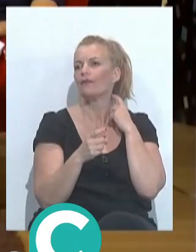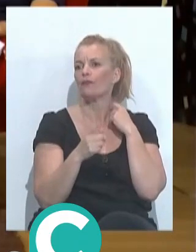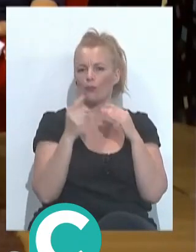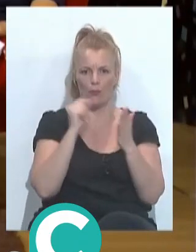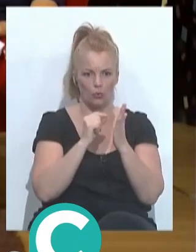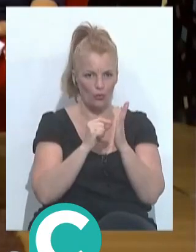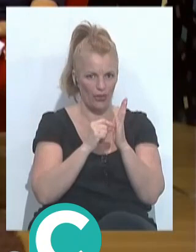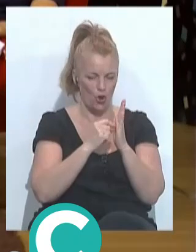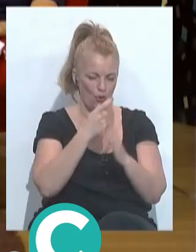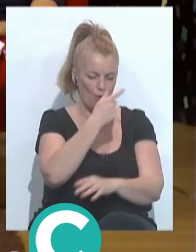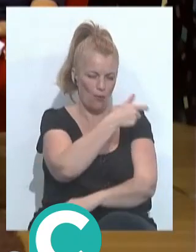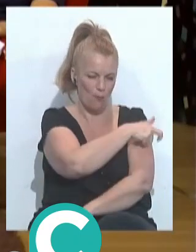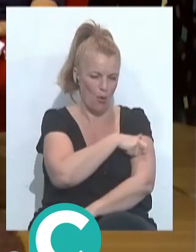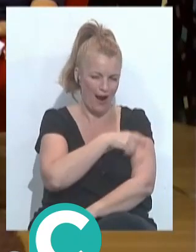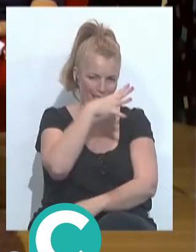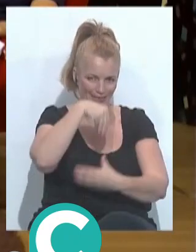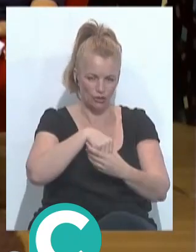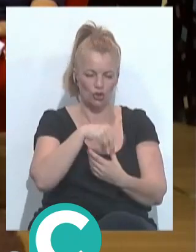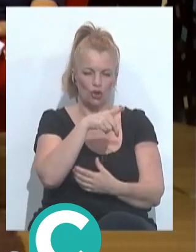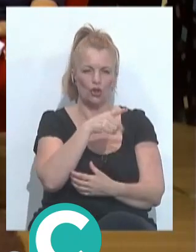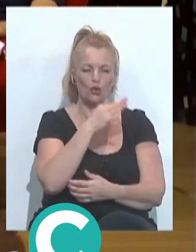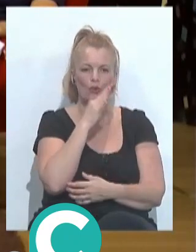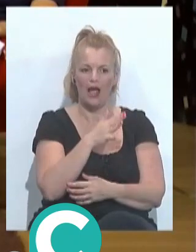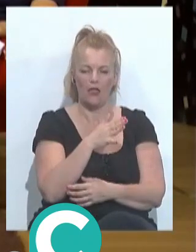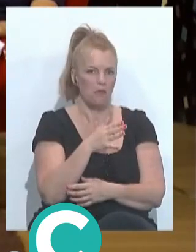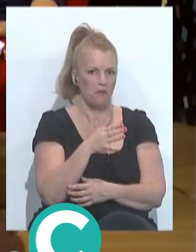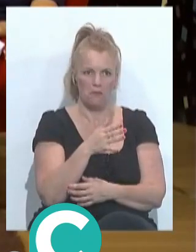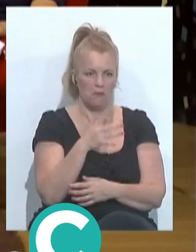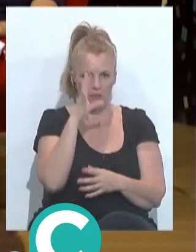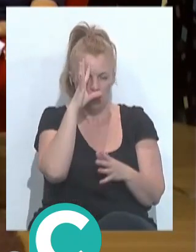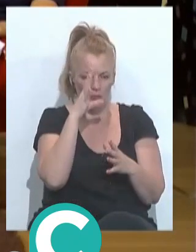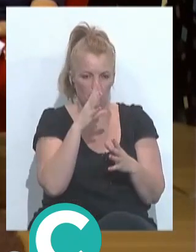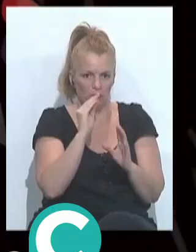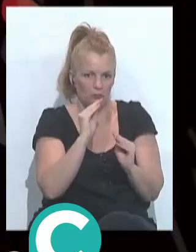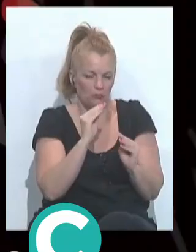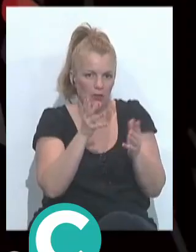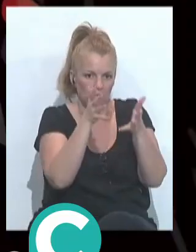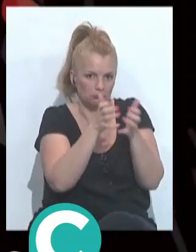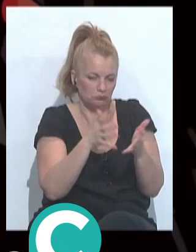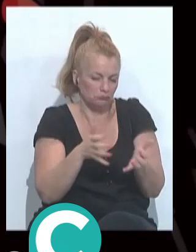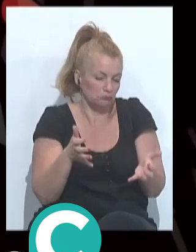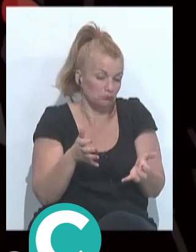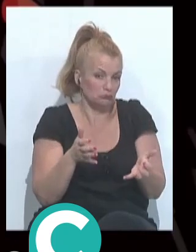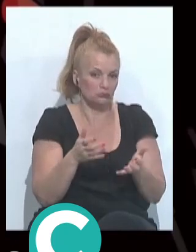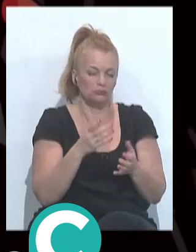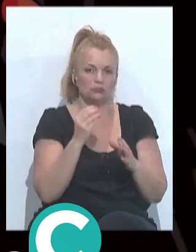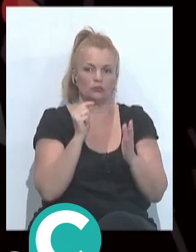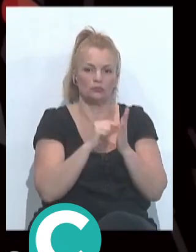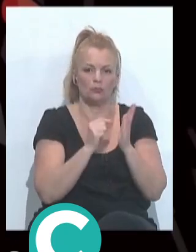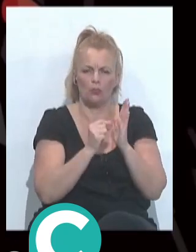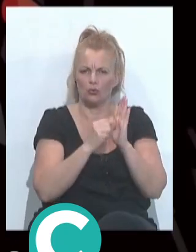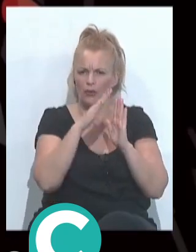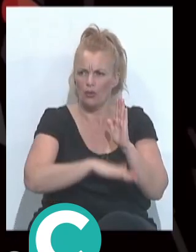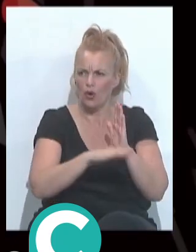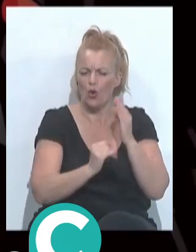bajo puntuado pero porque entendía que no tenía ni pie ni cabeza lo que entendía la comparación la